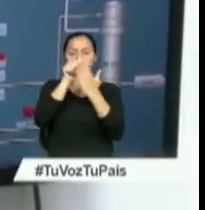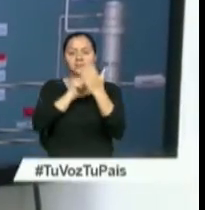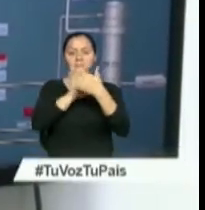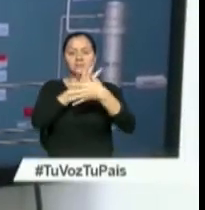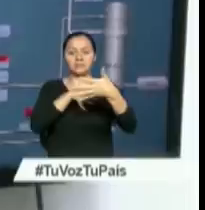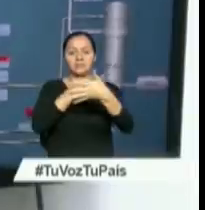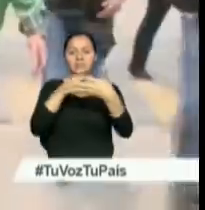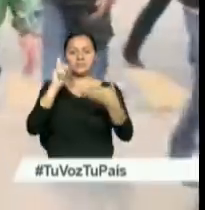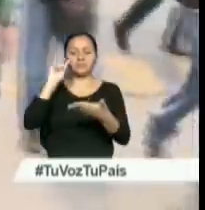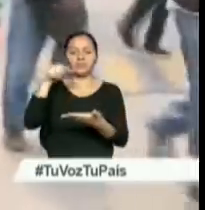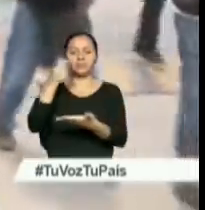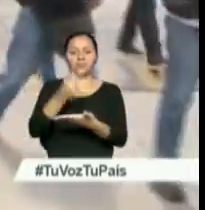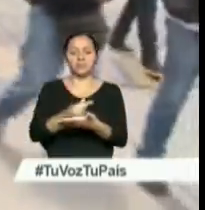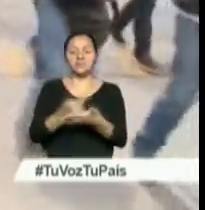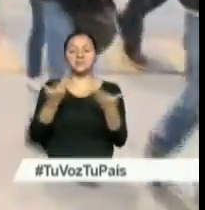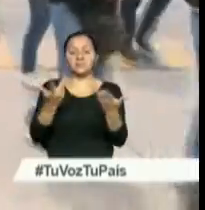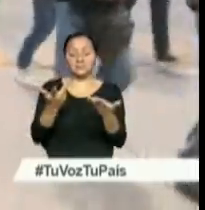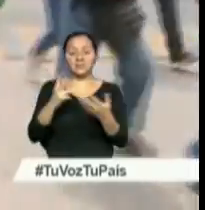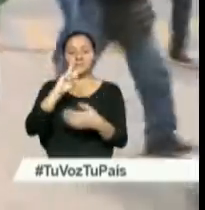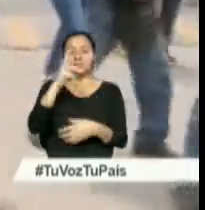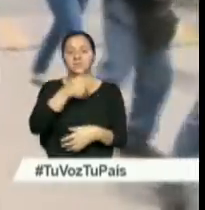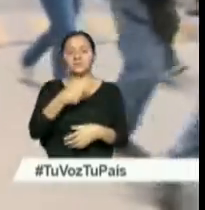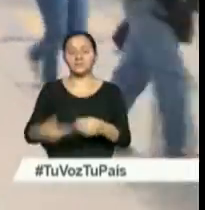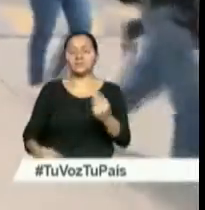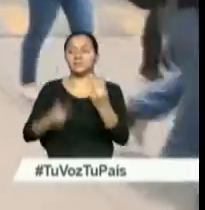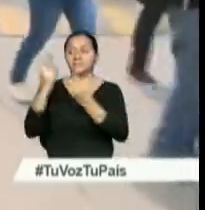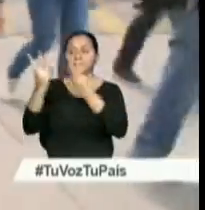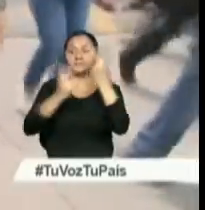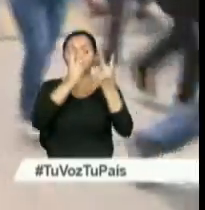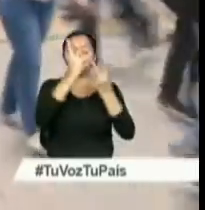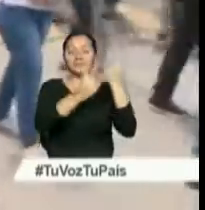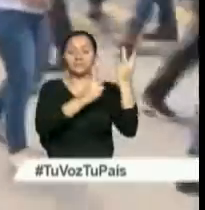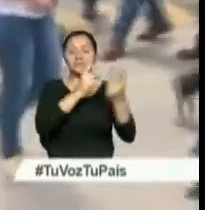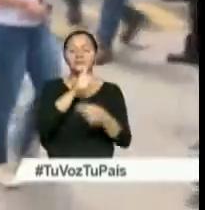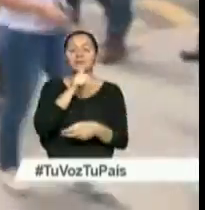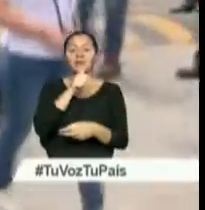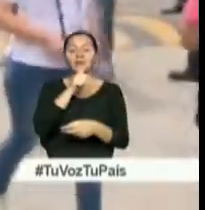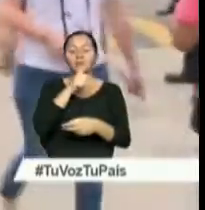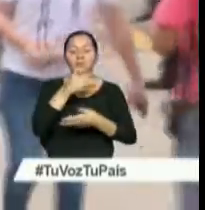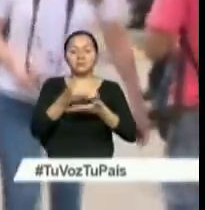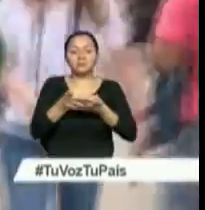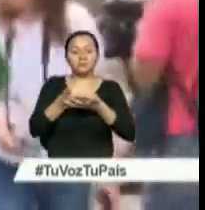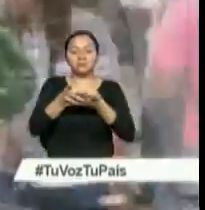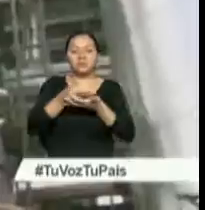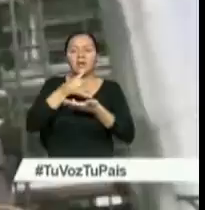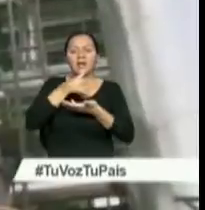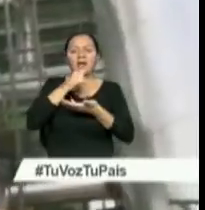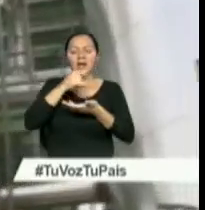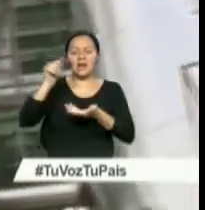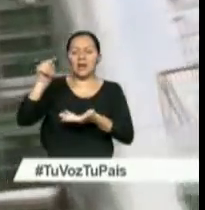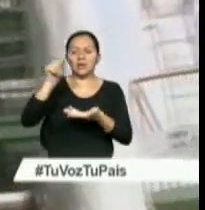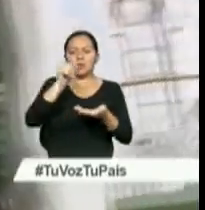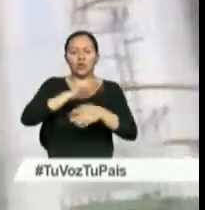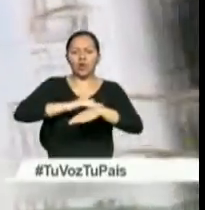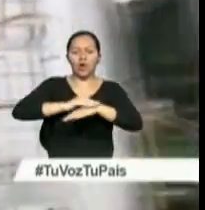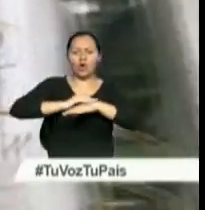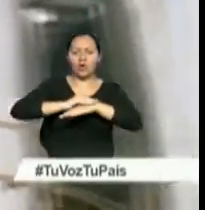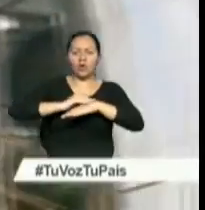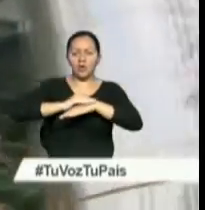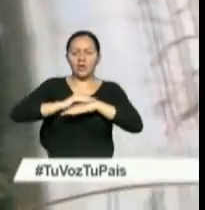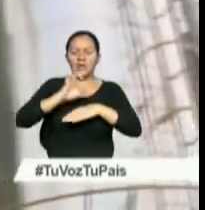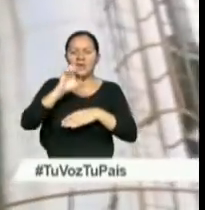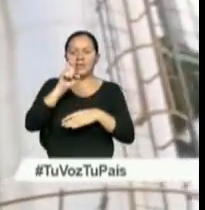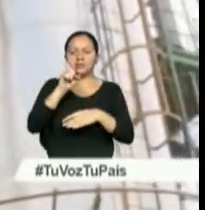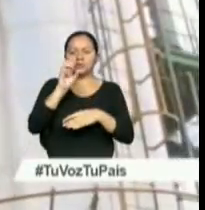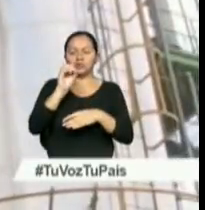en el Guayas. El segundo mandatario recorrió la planta de destilación de alcohol de la empresa Sociedad de Destilación de Alcoholes Soderal,